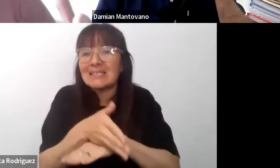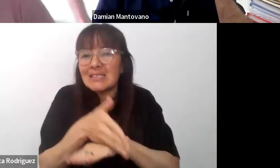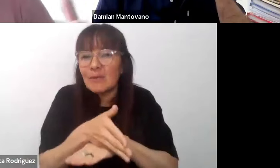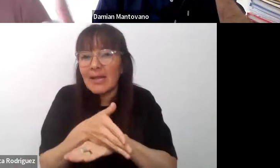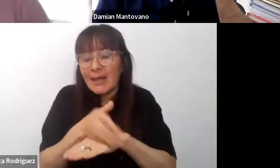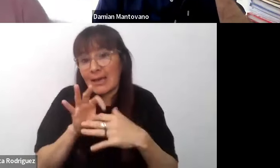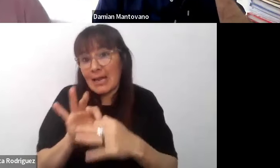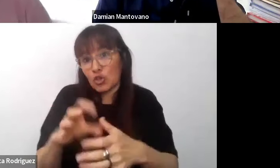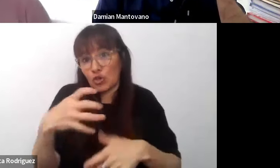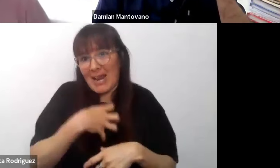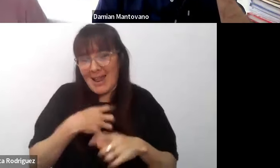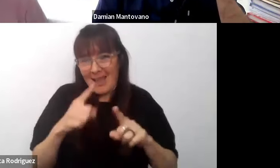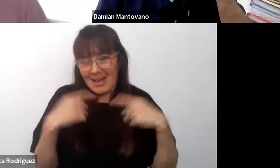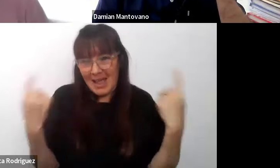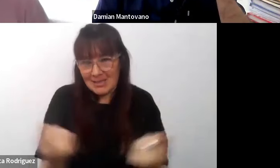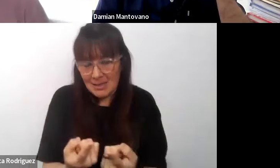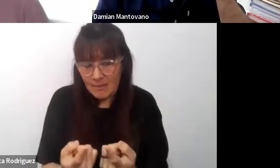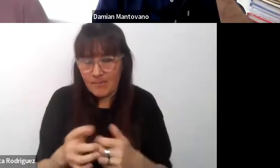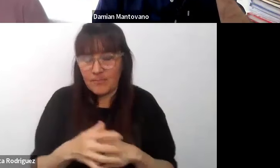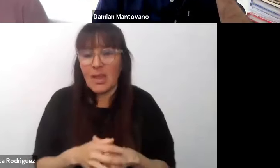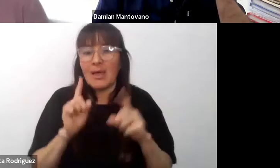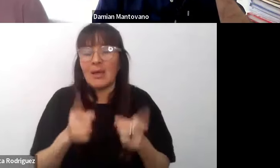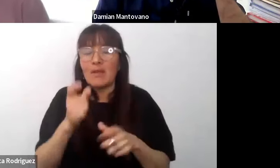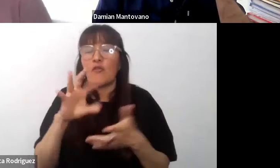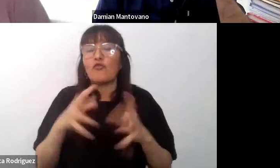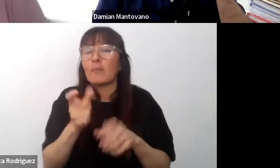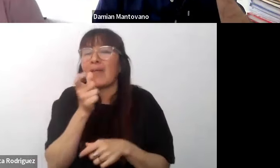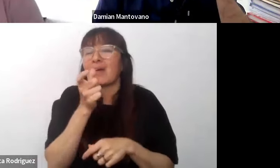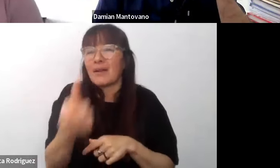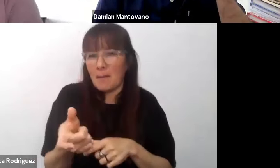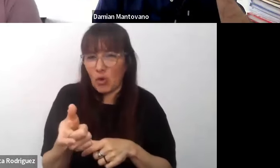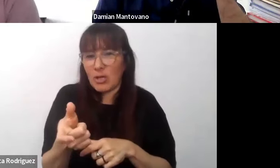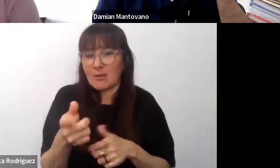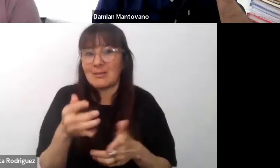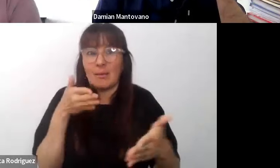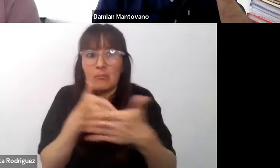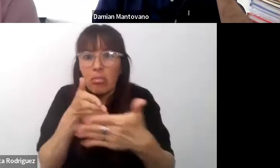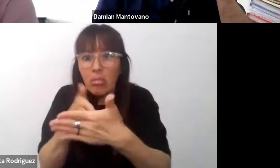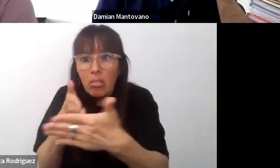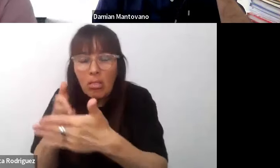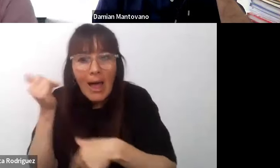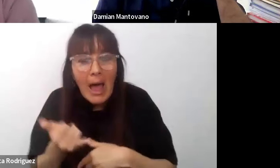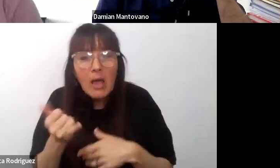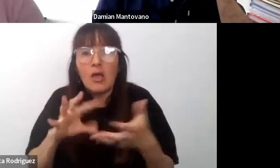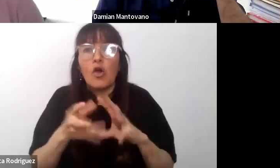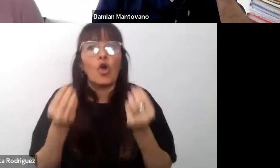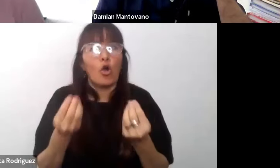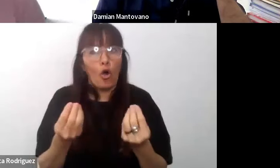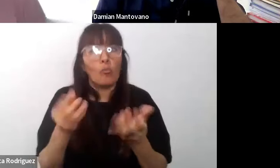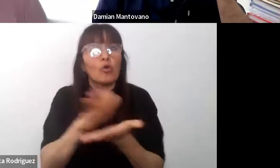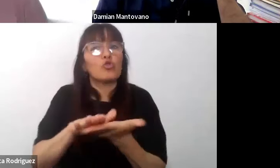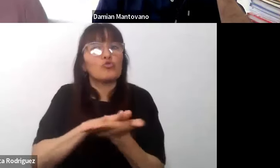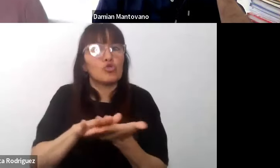y cómo respondo a los obstáculos que podrían llegar a aparecer y luego cómo intento